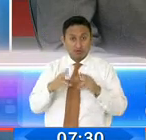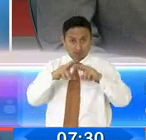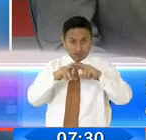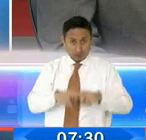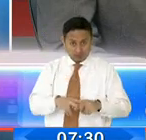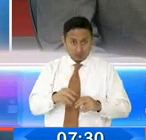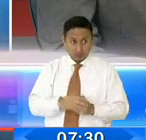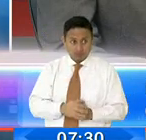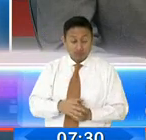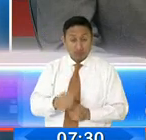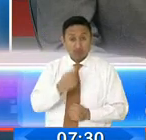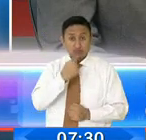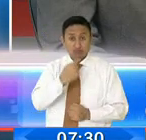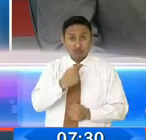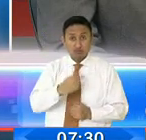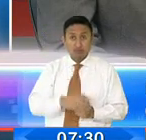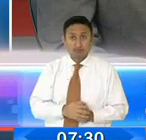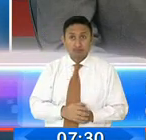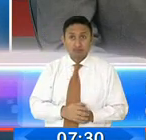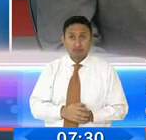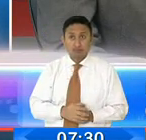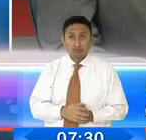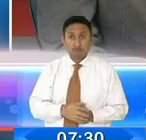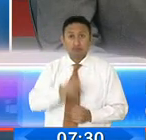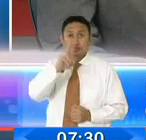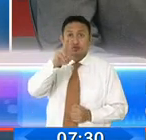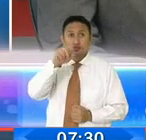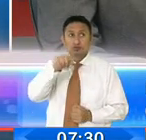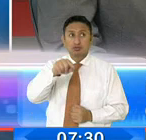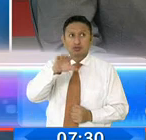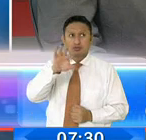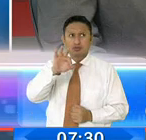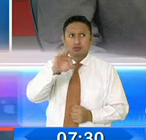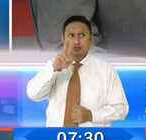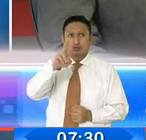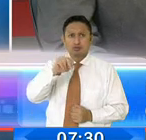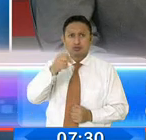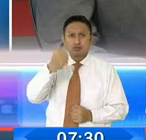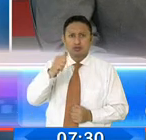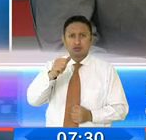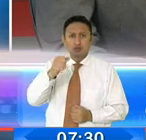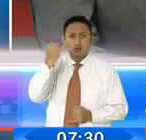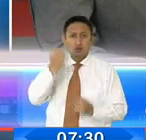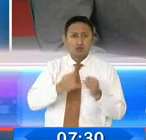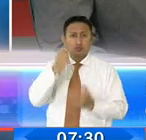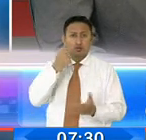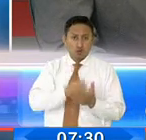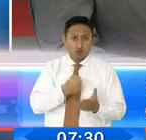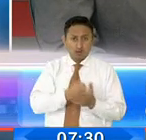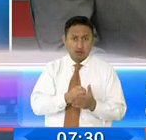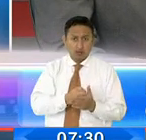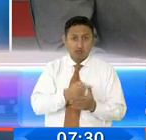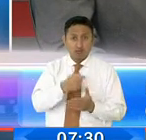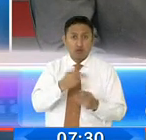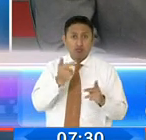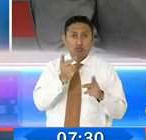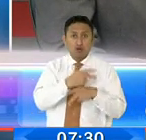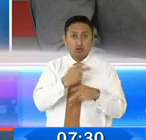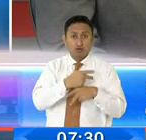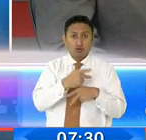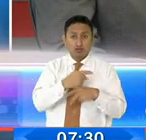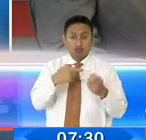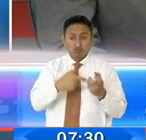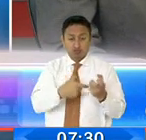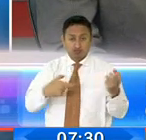declaró que en el 2009 o 2010 se hizo la última compra, y que estos productos, estas bombas